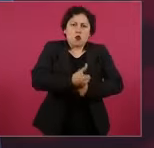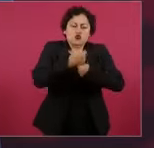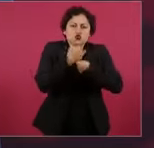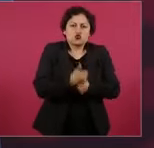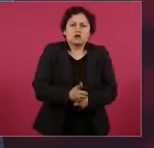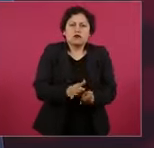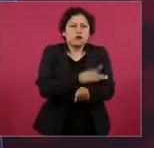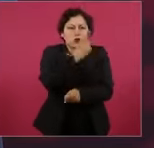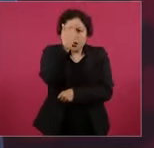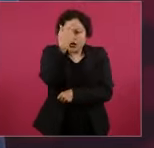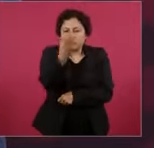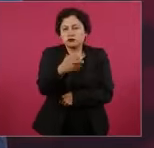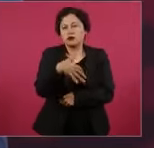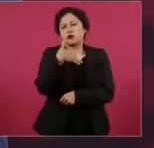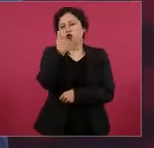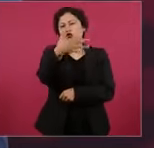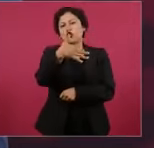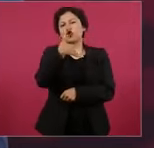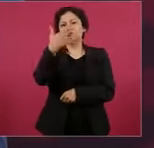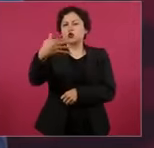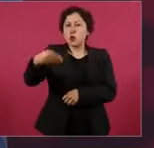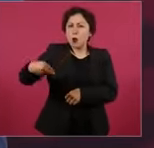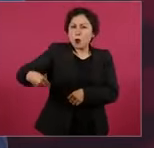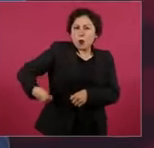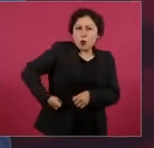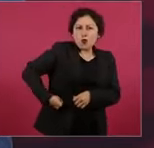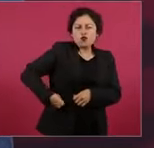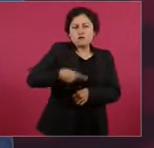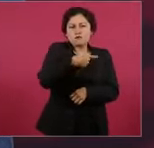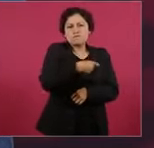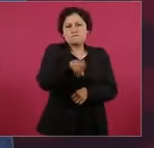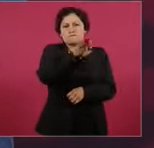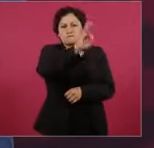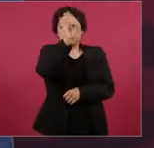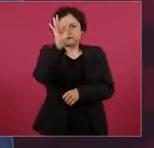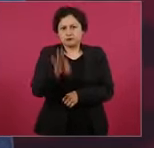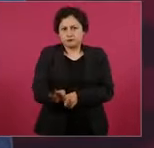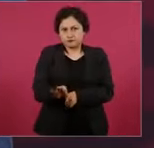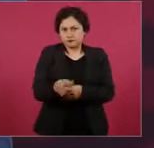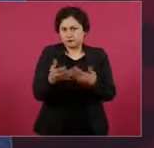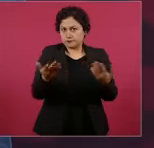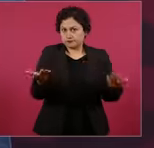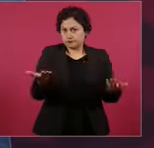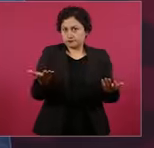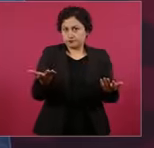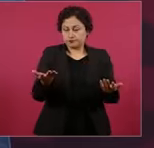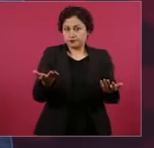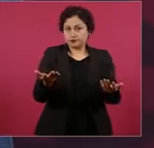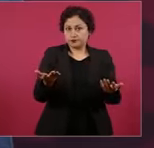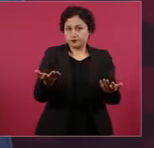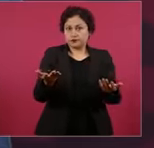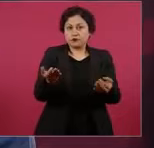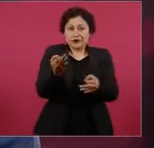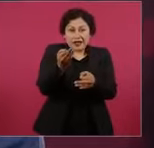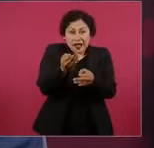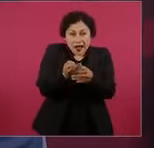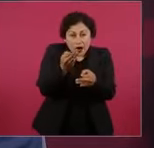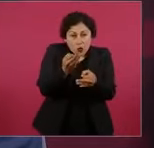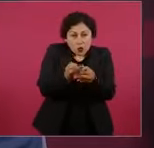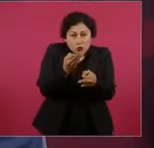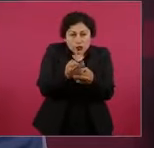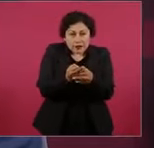Y este es un caso emblemático, muy importante,